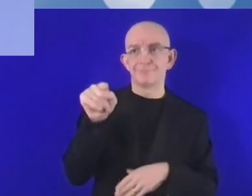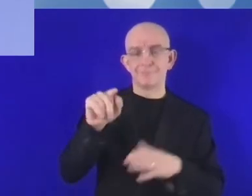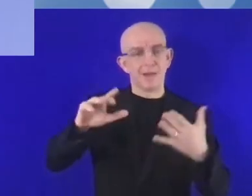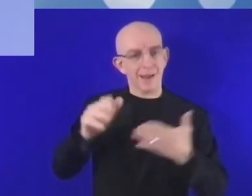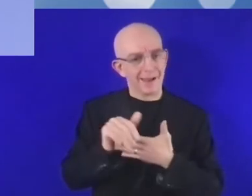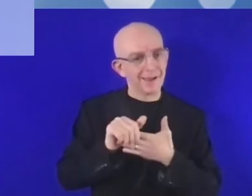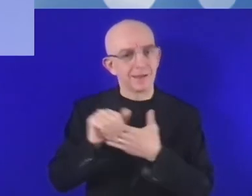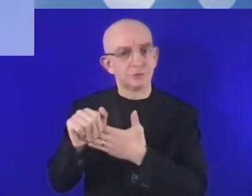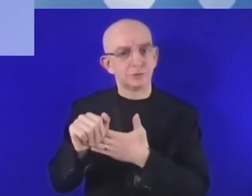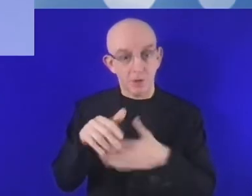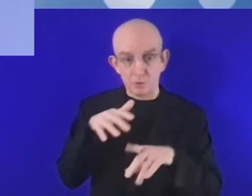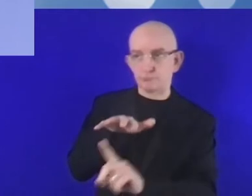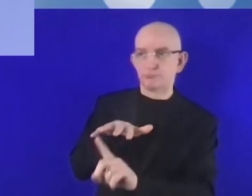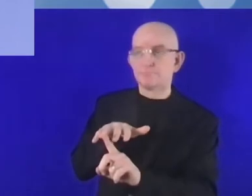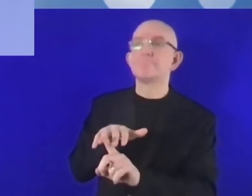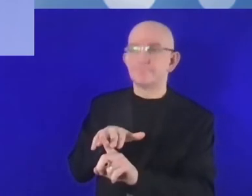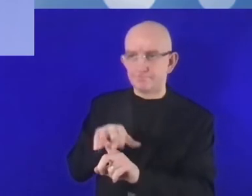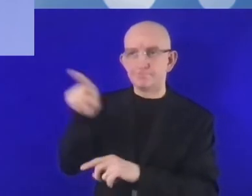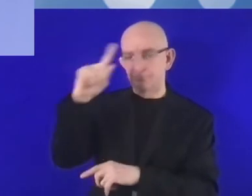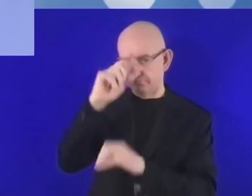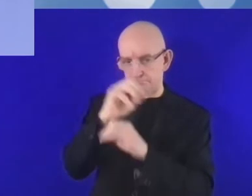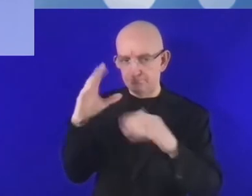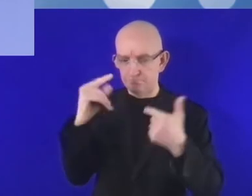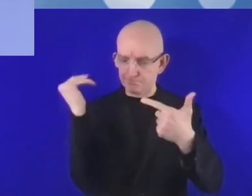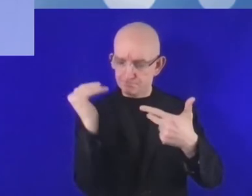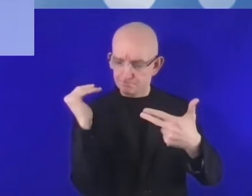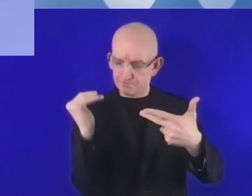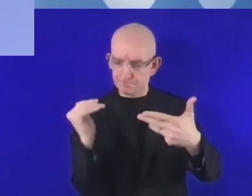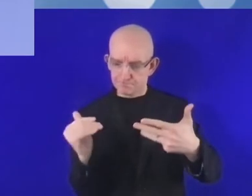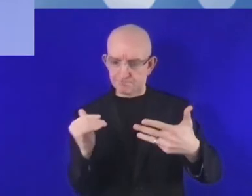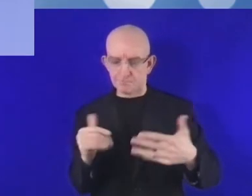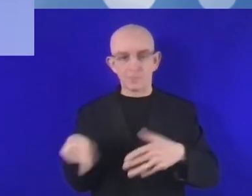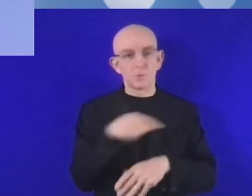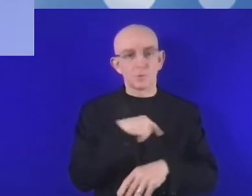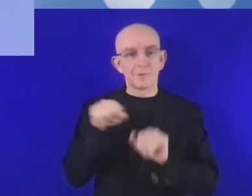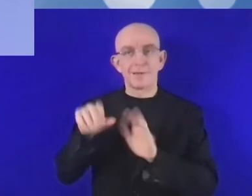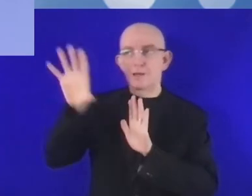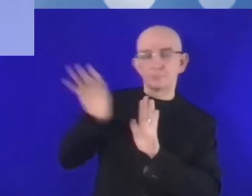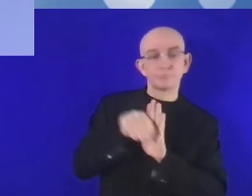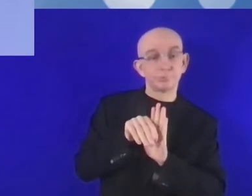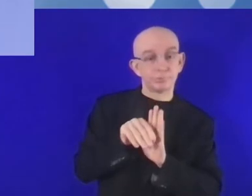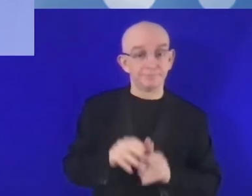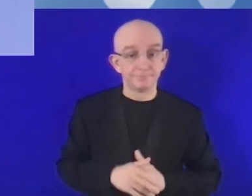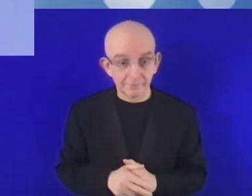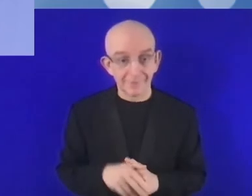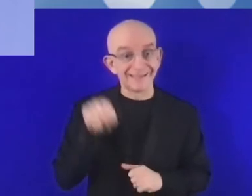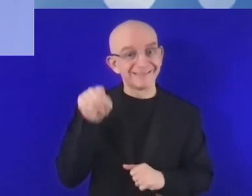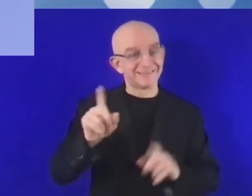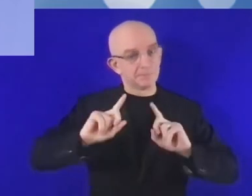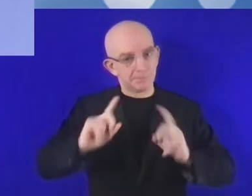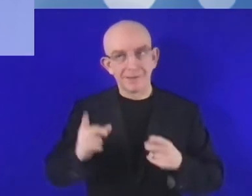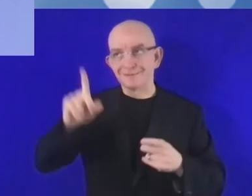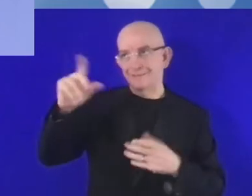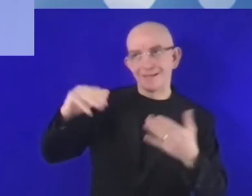estatales tienen que comprometerse más en este aspecto. Así que necesitamos nuevas maneras